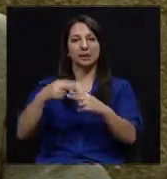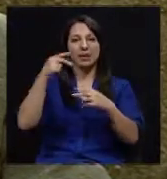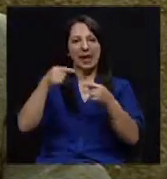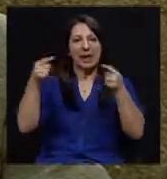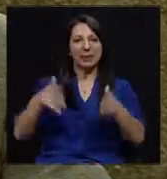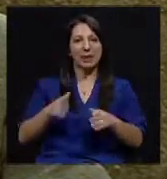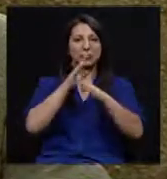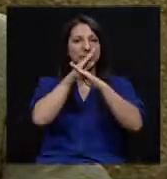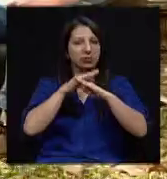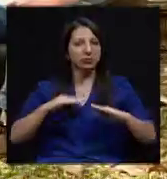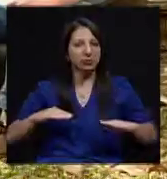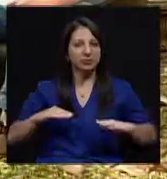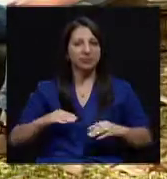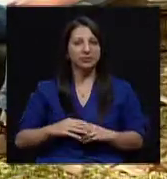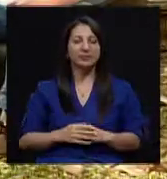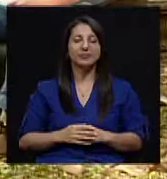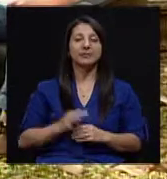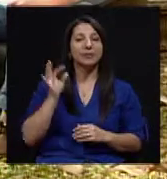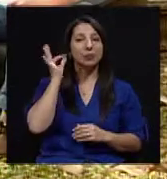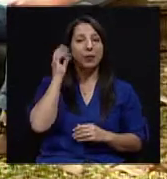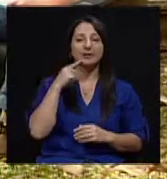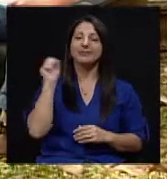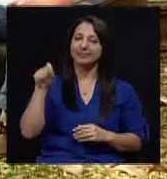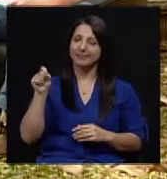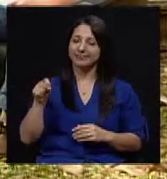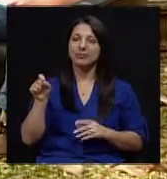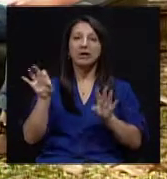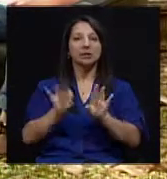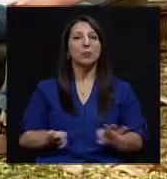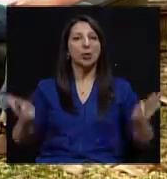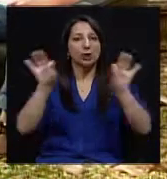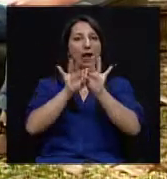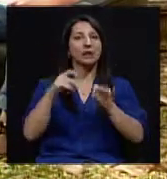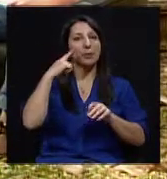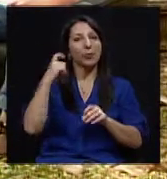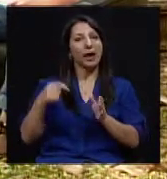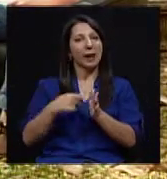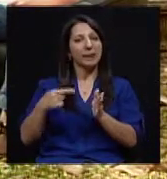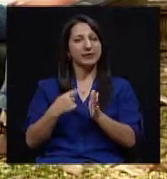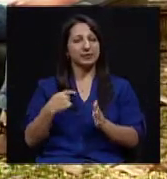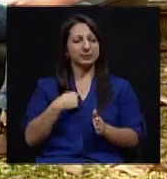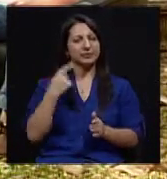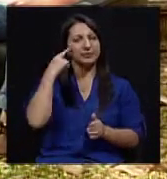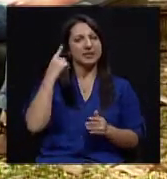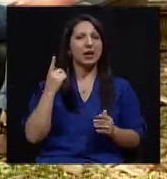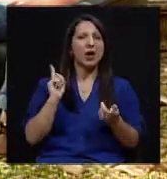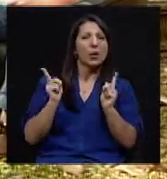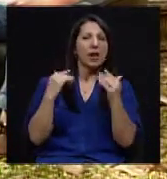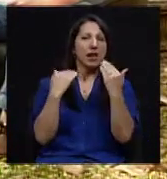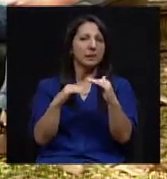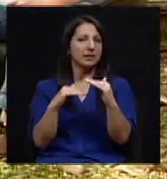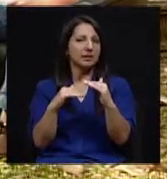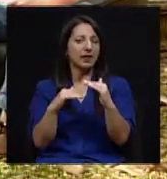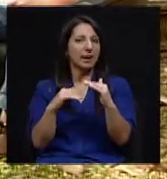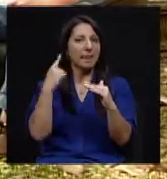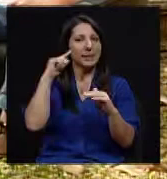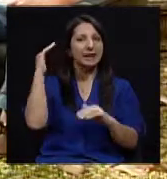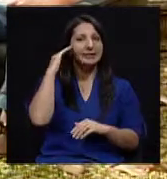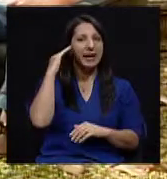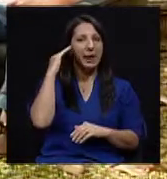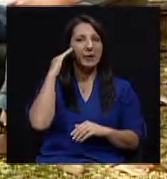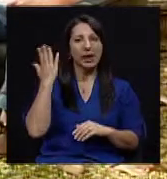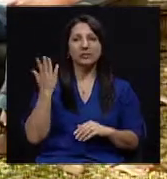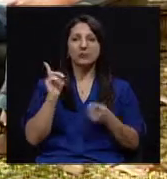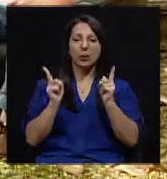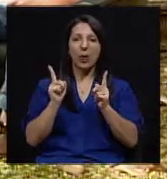enemigo silencioso. Claro, es que es importante porque a veces uno dice, ¿cuál es el límite, doctor, para saber